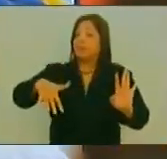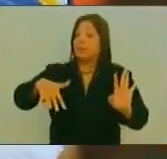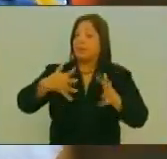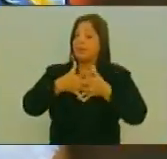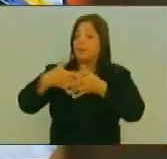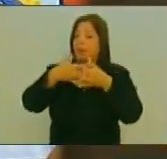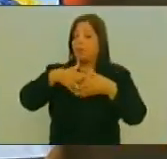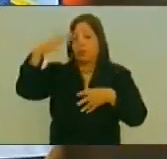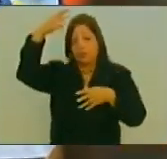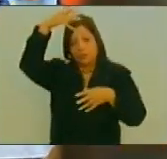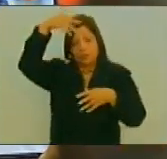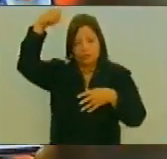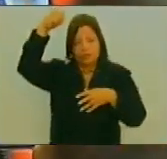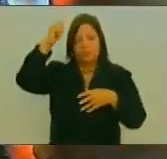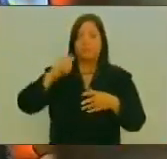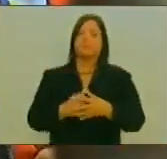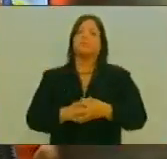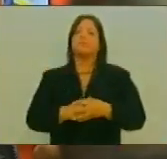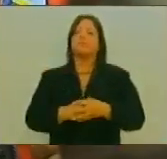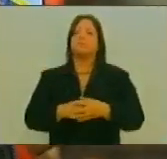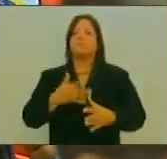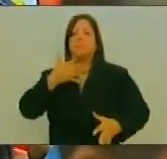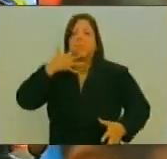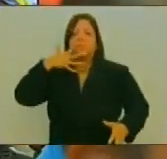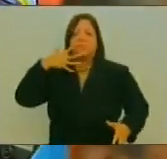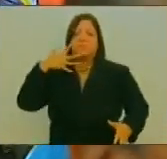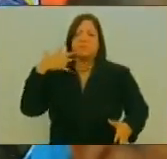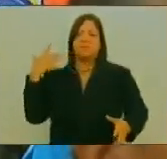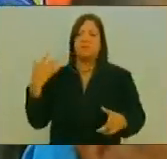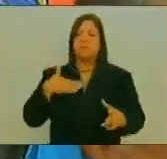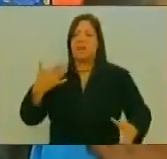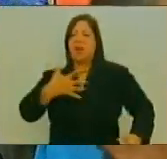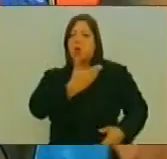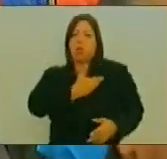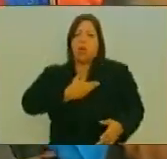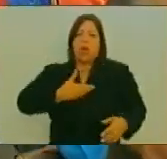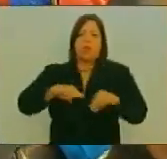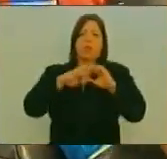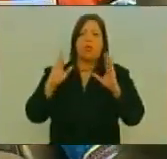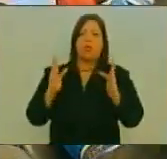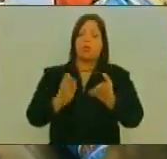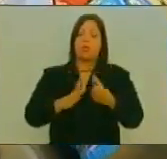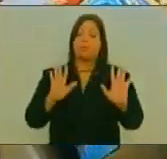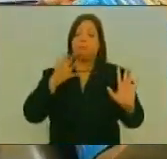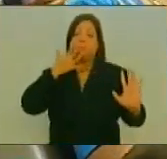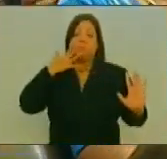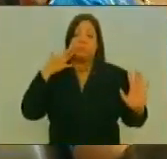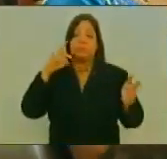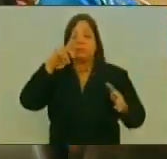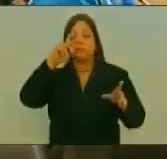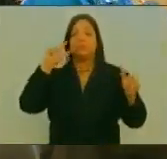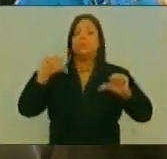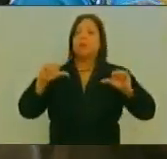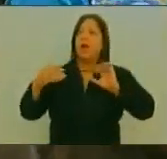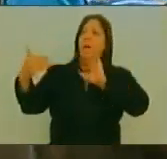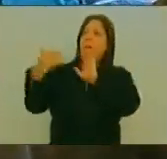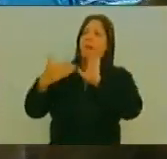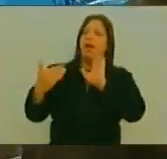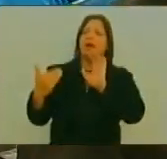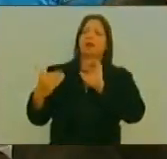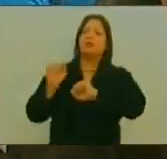Esa Nación El Que Se Cree Emperador Del Mundo Ante Cada Arremetida